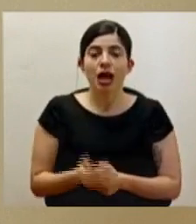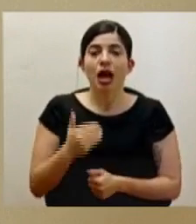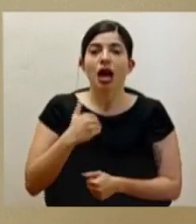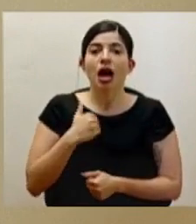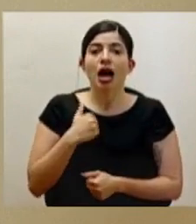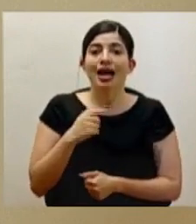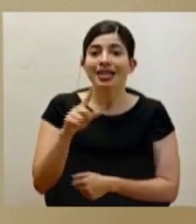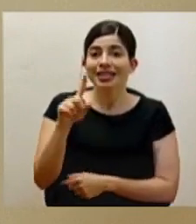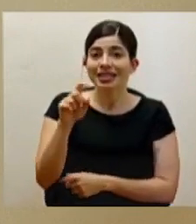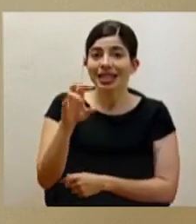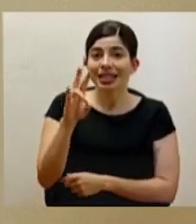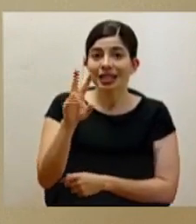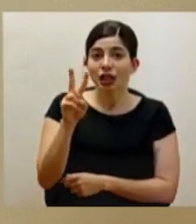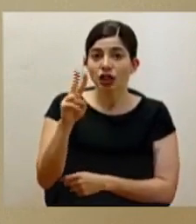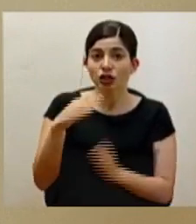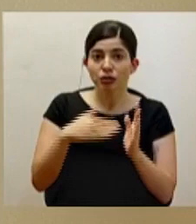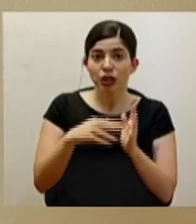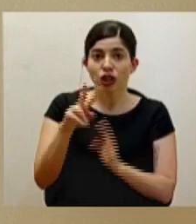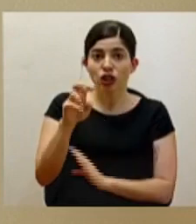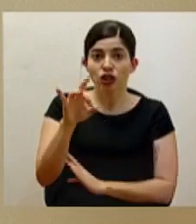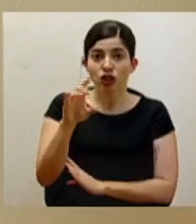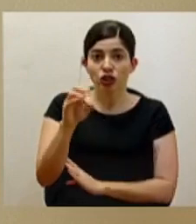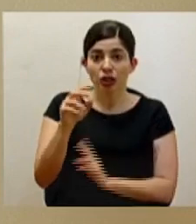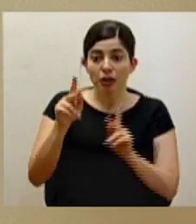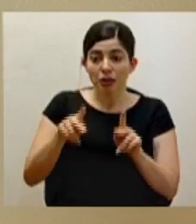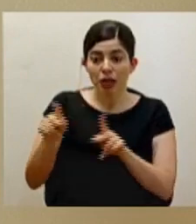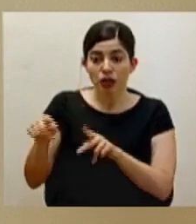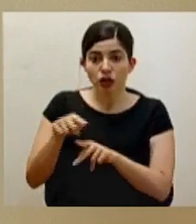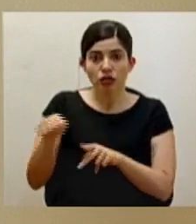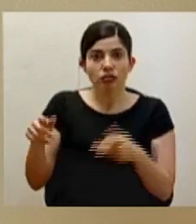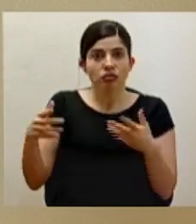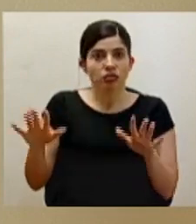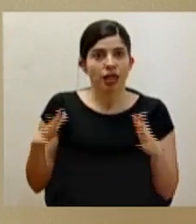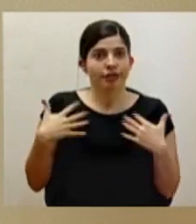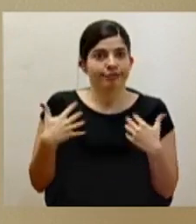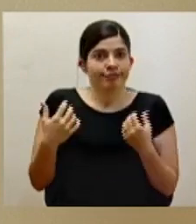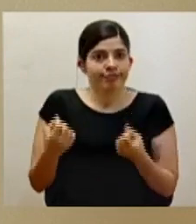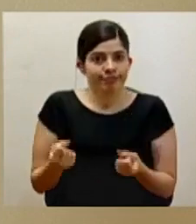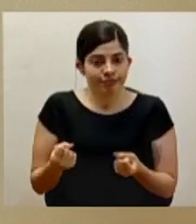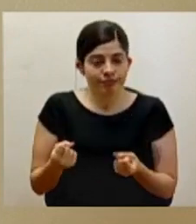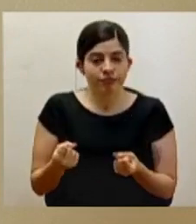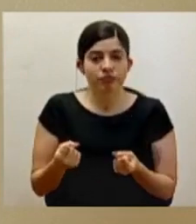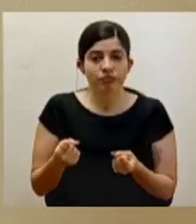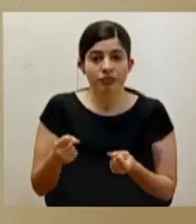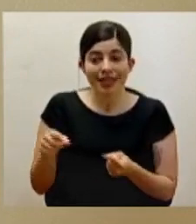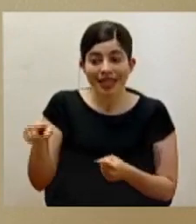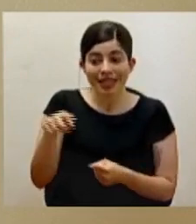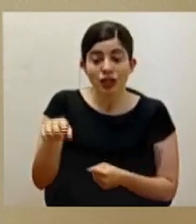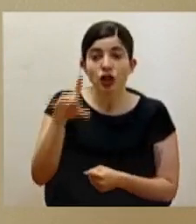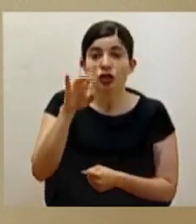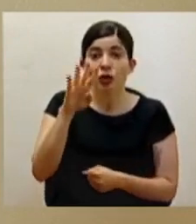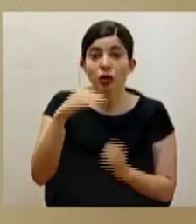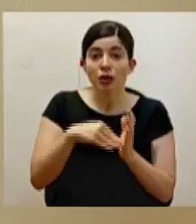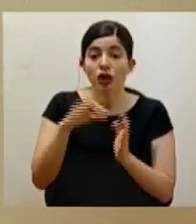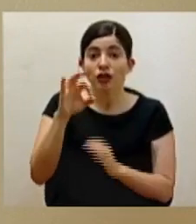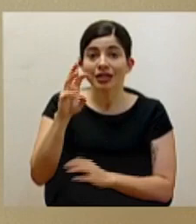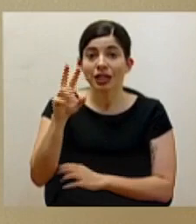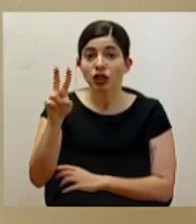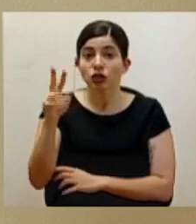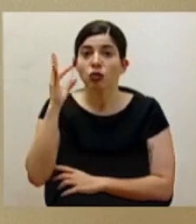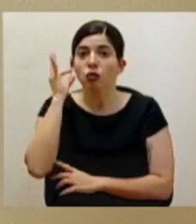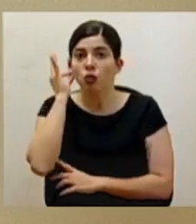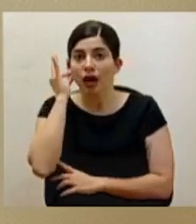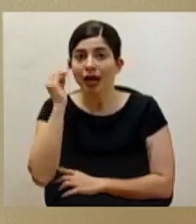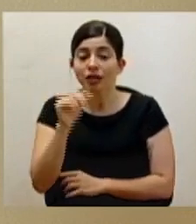Tenemos 172.280 personas recuperadas, de los cuales 84.962 son mujeres,